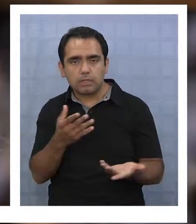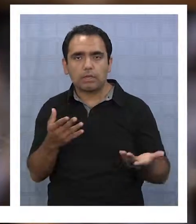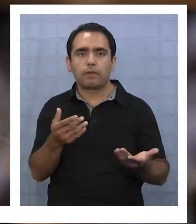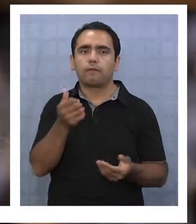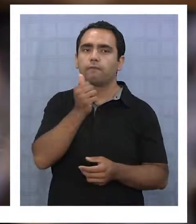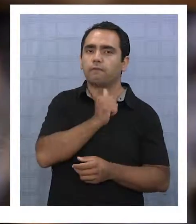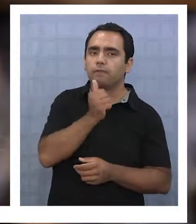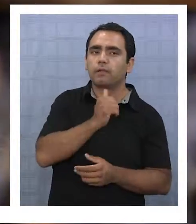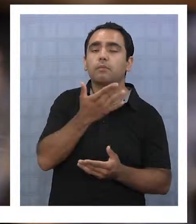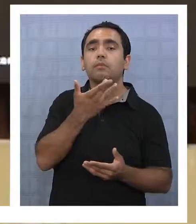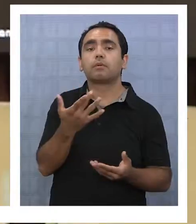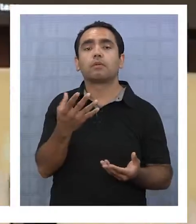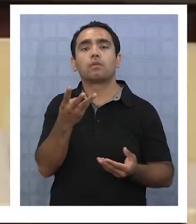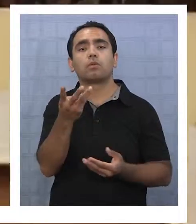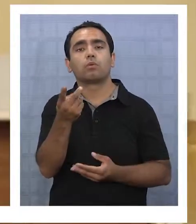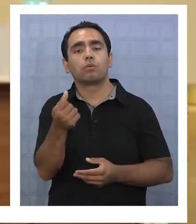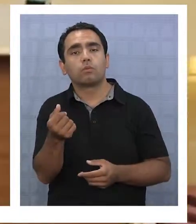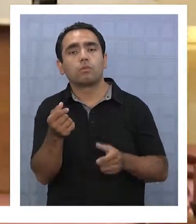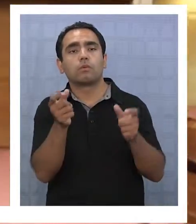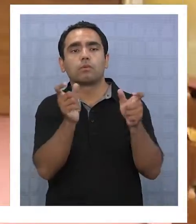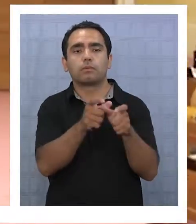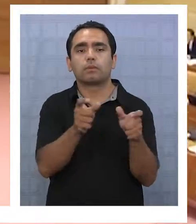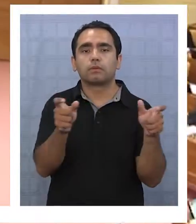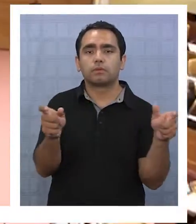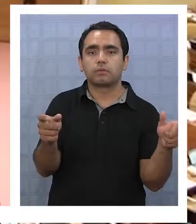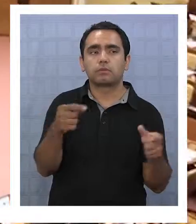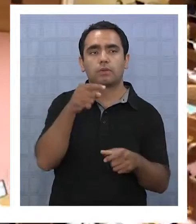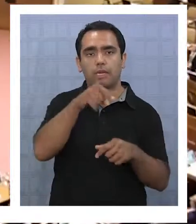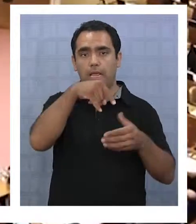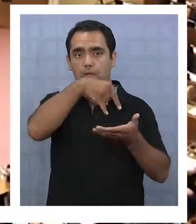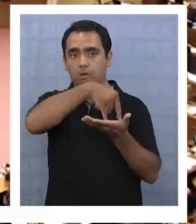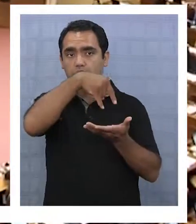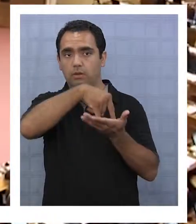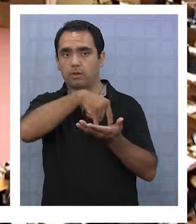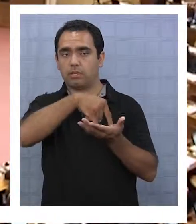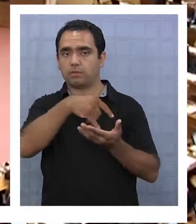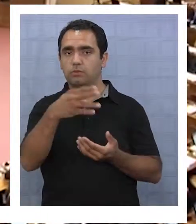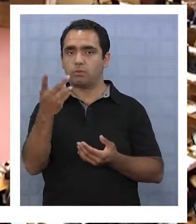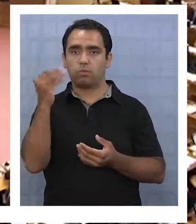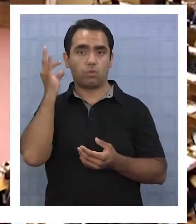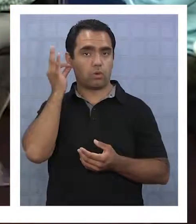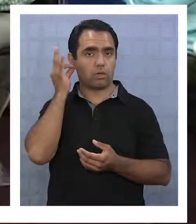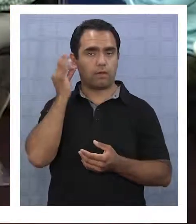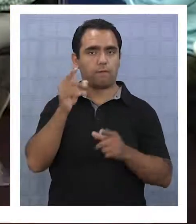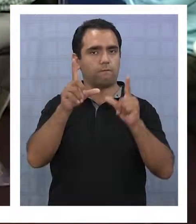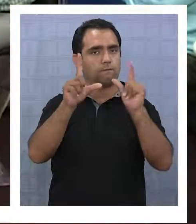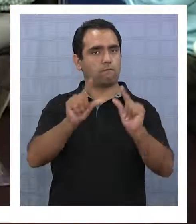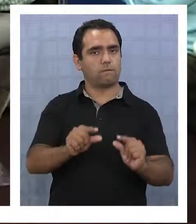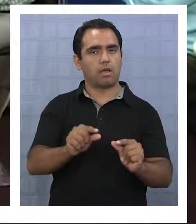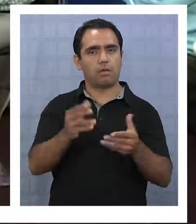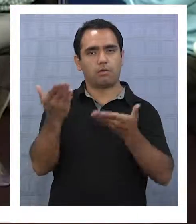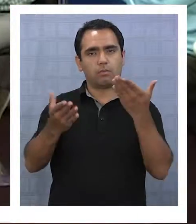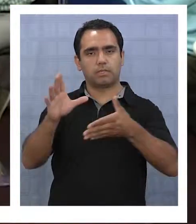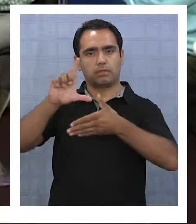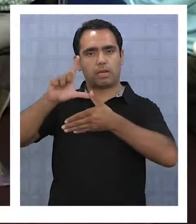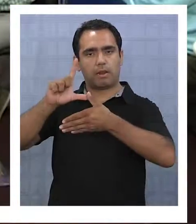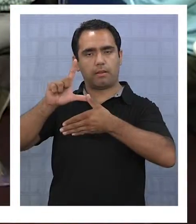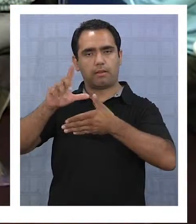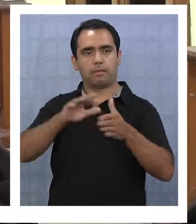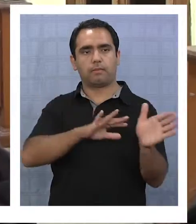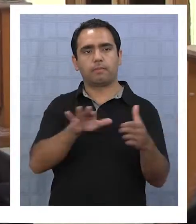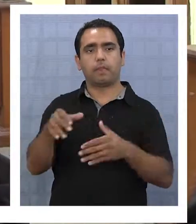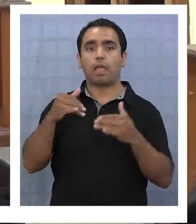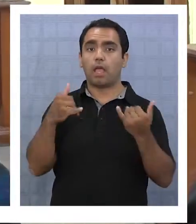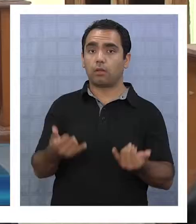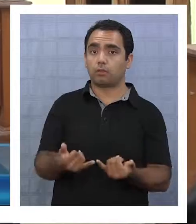se encuentra al debe, ya que el número de escaños en el Congreso está muy por debajo de la media en América Latina.